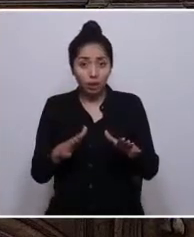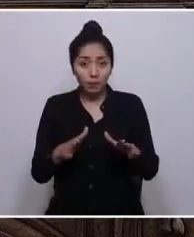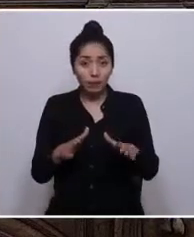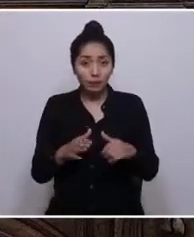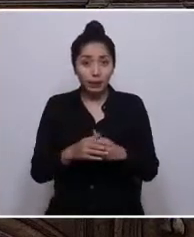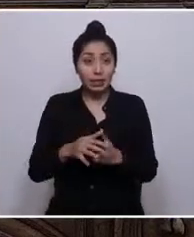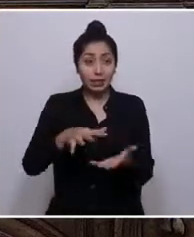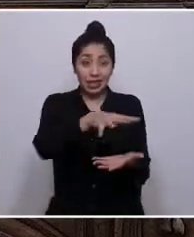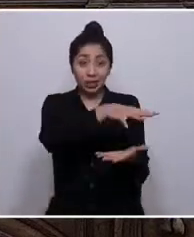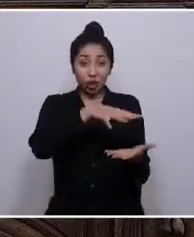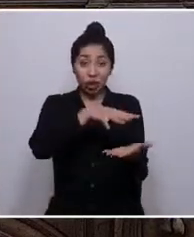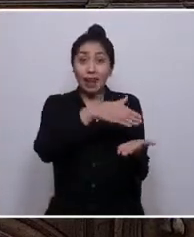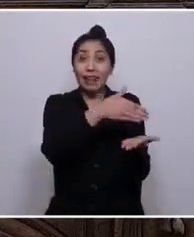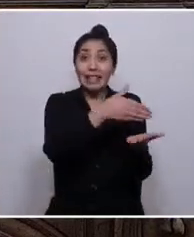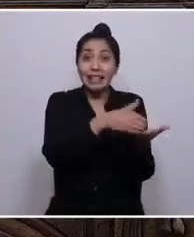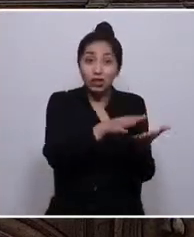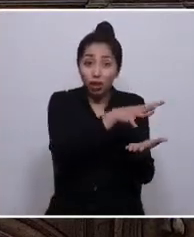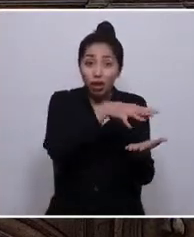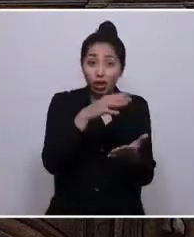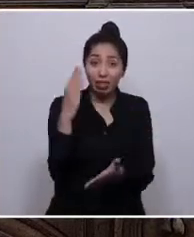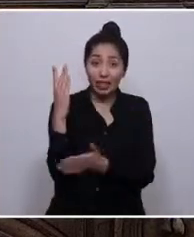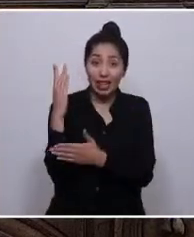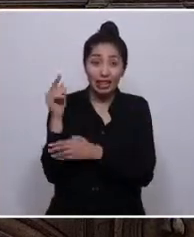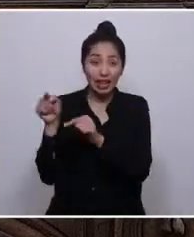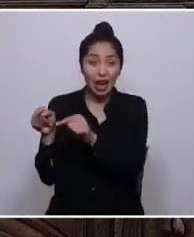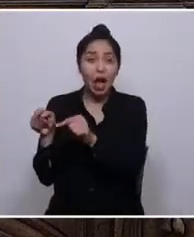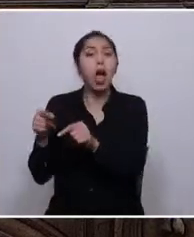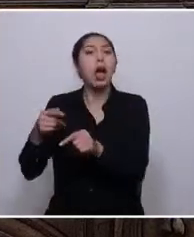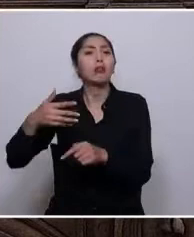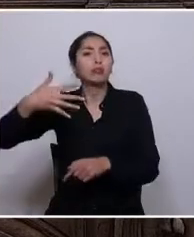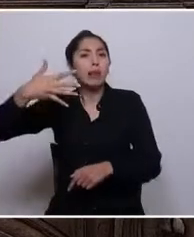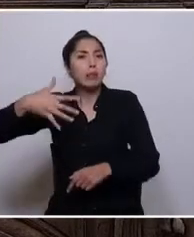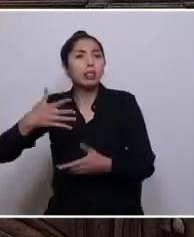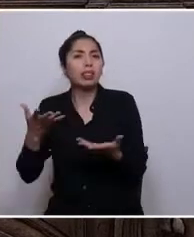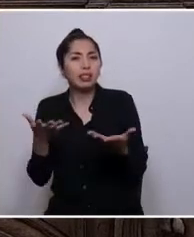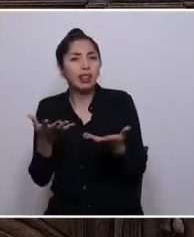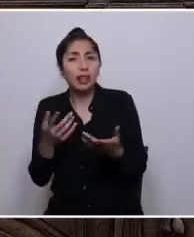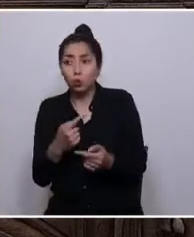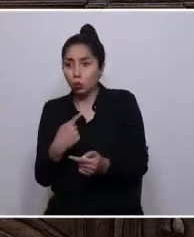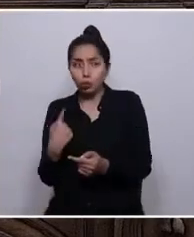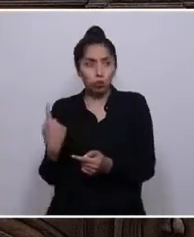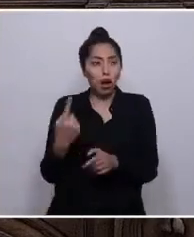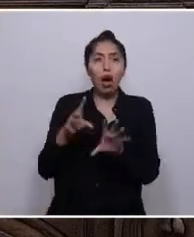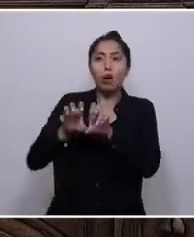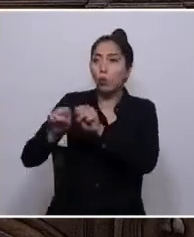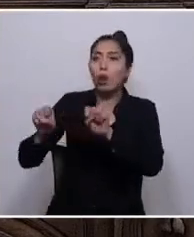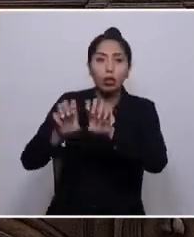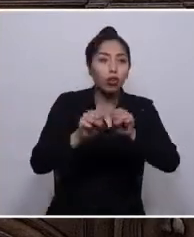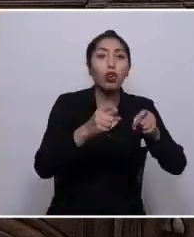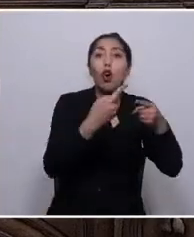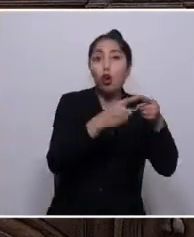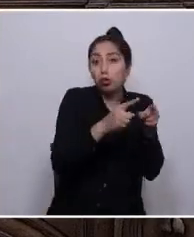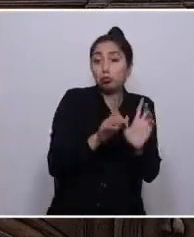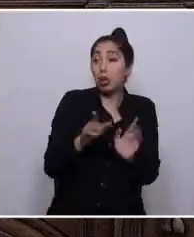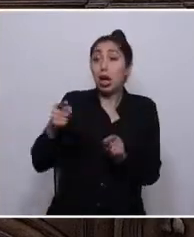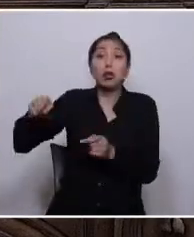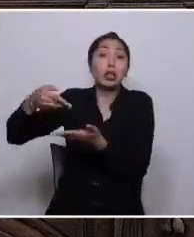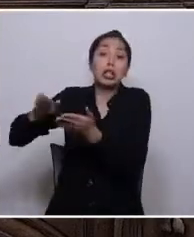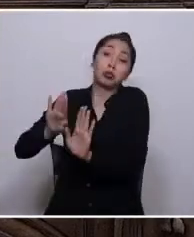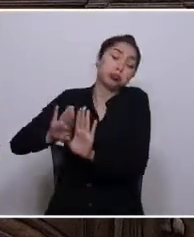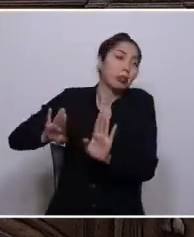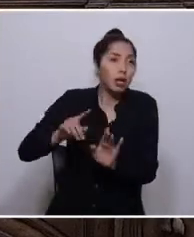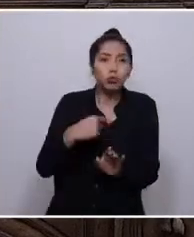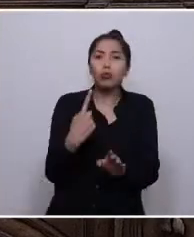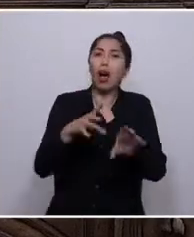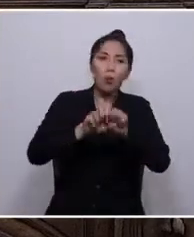sector del rechazo, lo importante es que nos pongamos de acuerdo el resto de las fuerzas. Por sobre todo